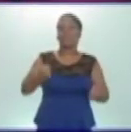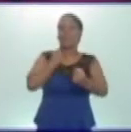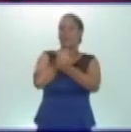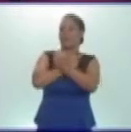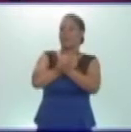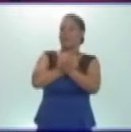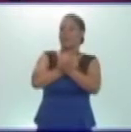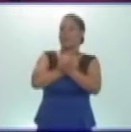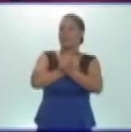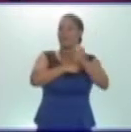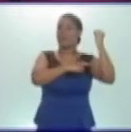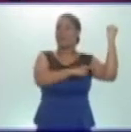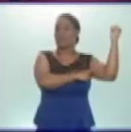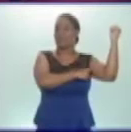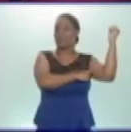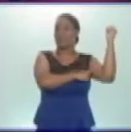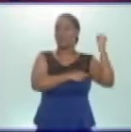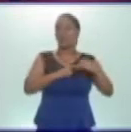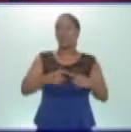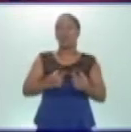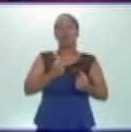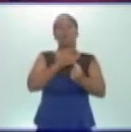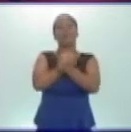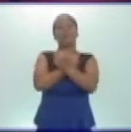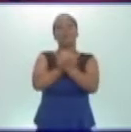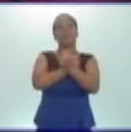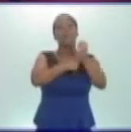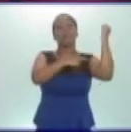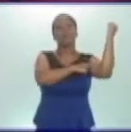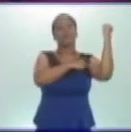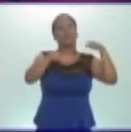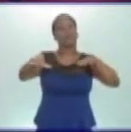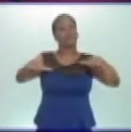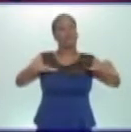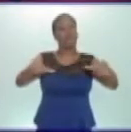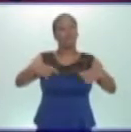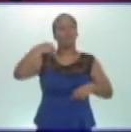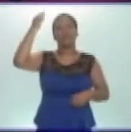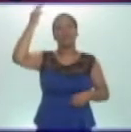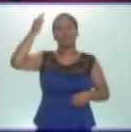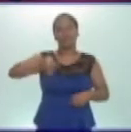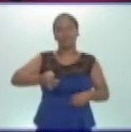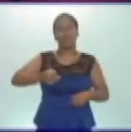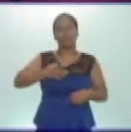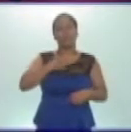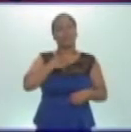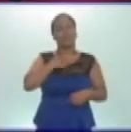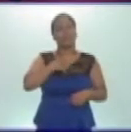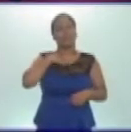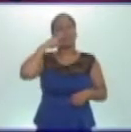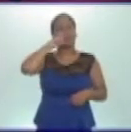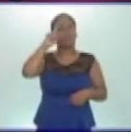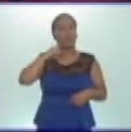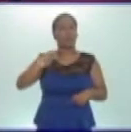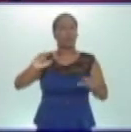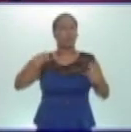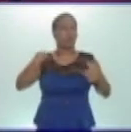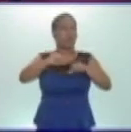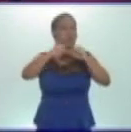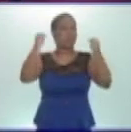osteomuscular o sistema osteomioarticular. Estoy seguro que se deben estar preguntando cuál sistema de